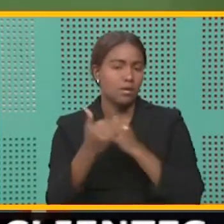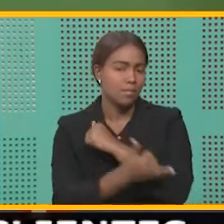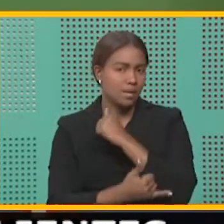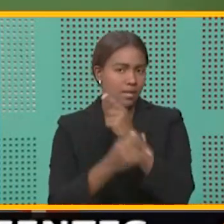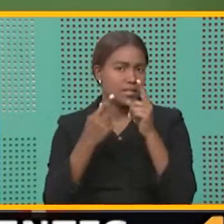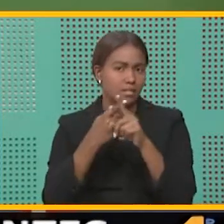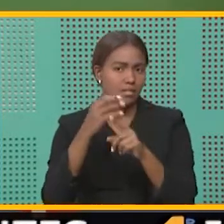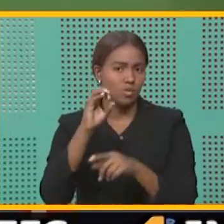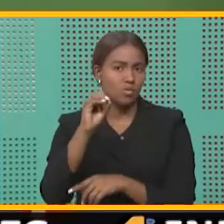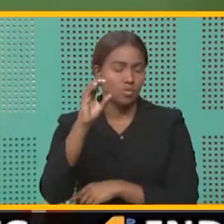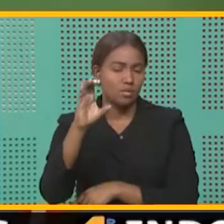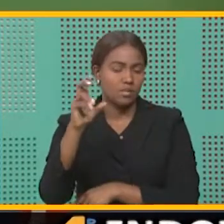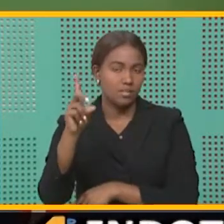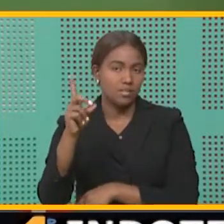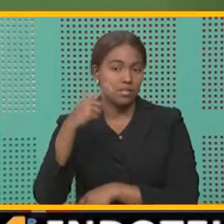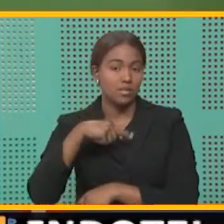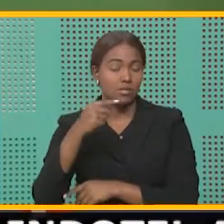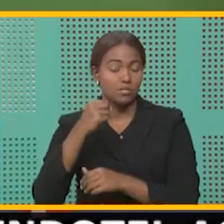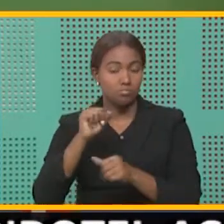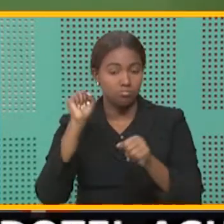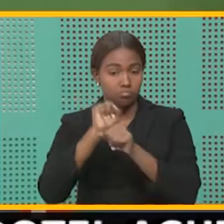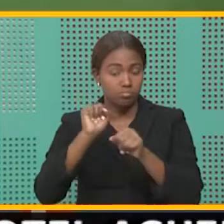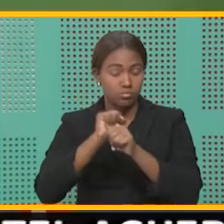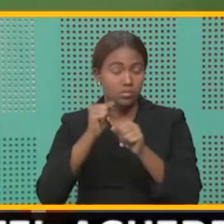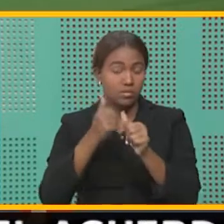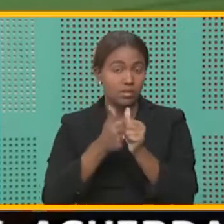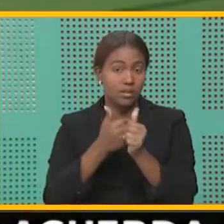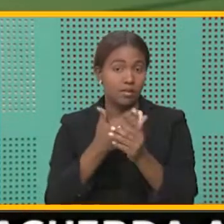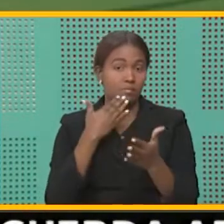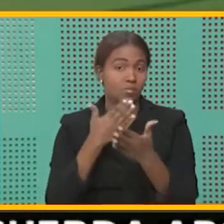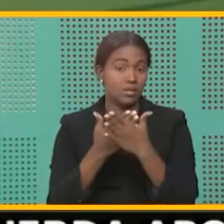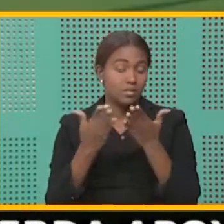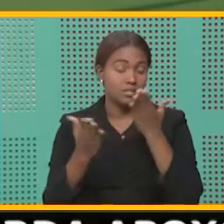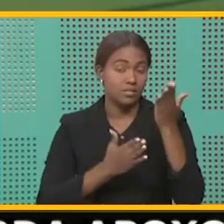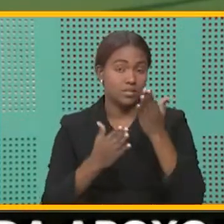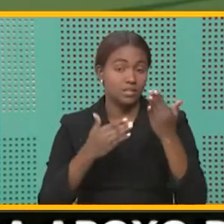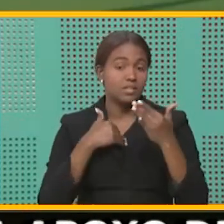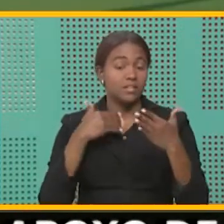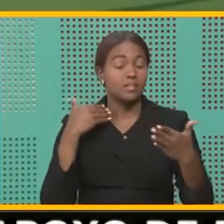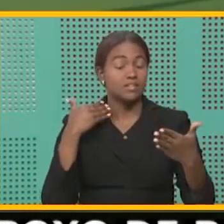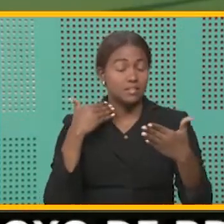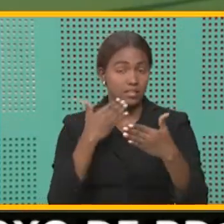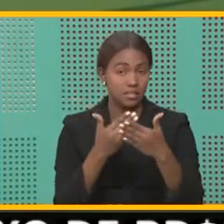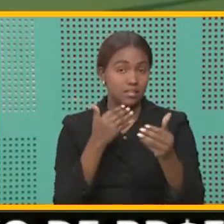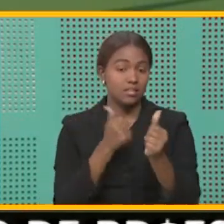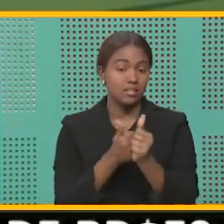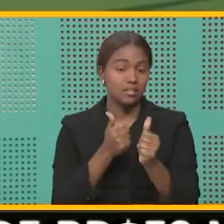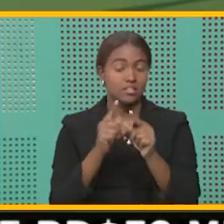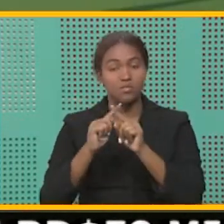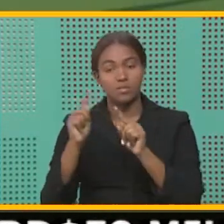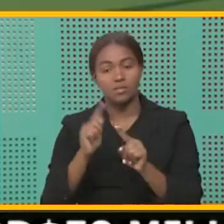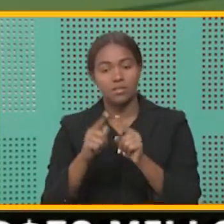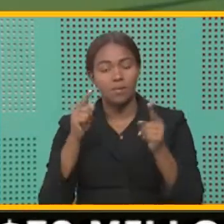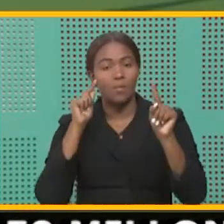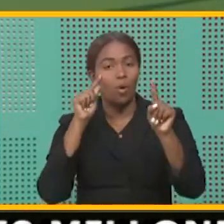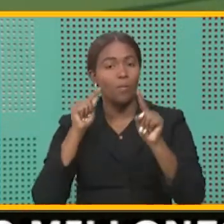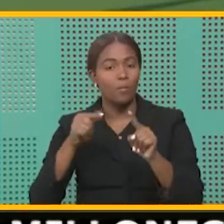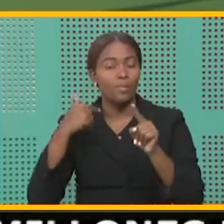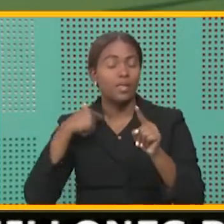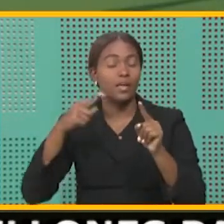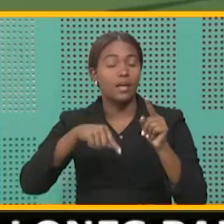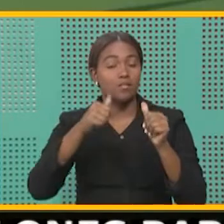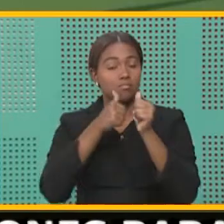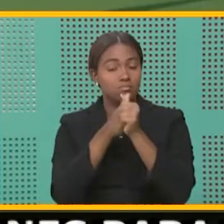la OCDE. Nosotros nos estamos encaminando en la calidad del servicio a estar muy cerca de los indicadores que ellos